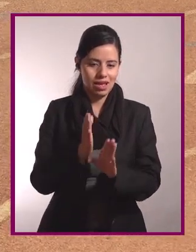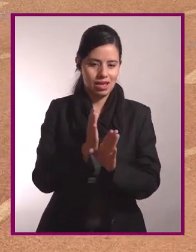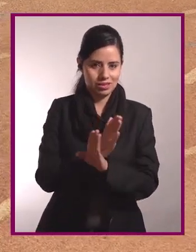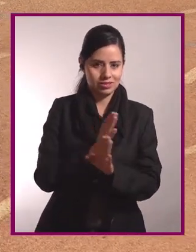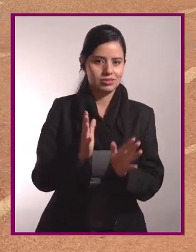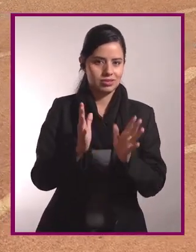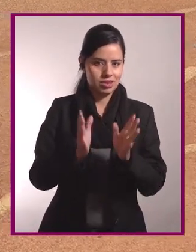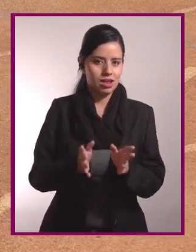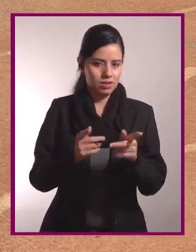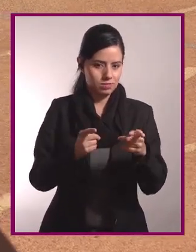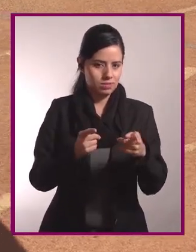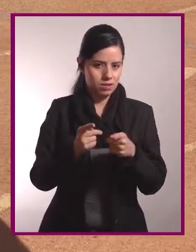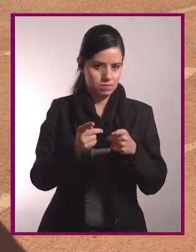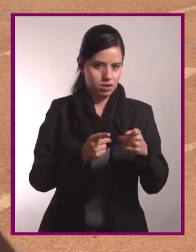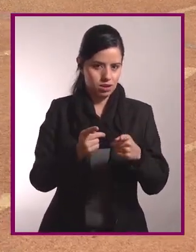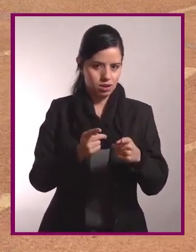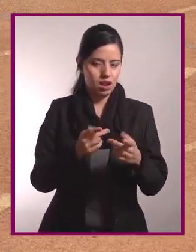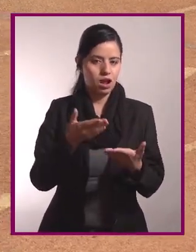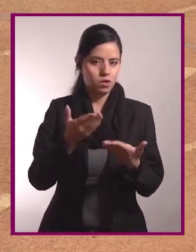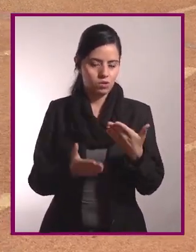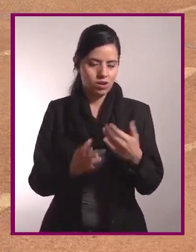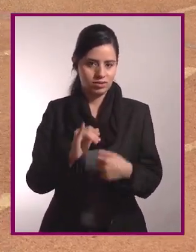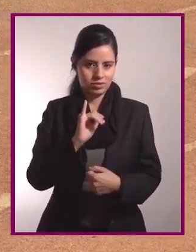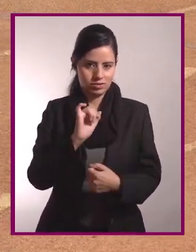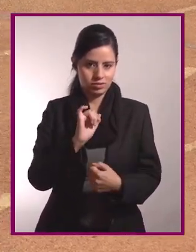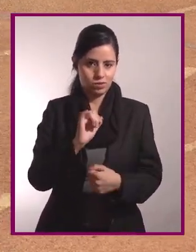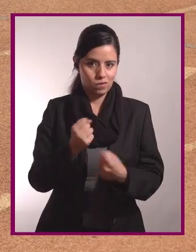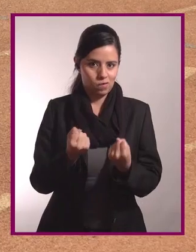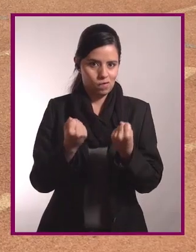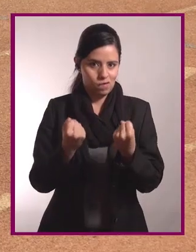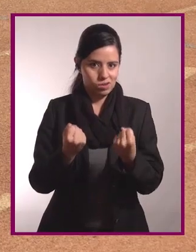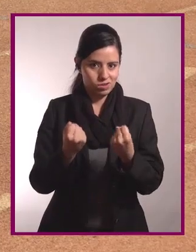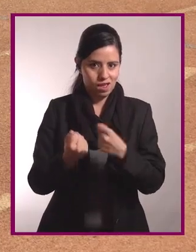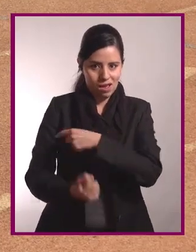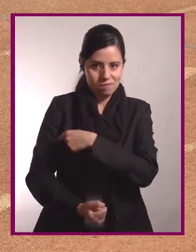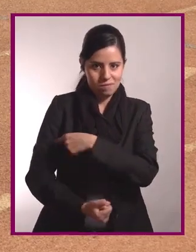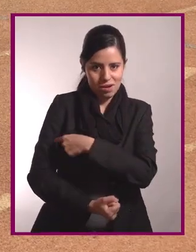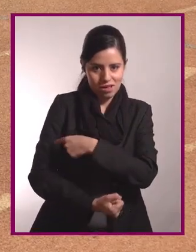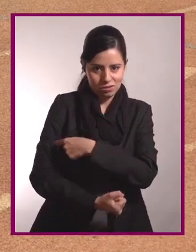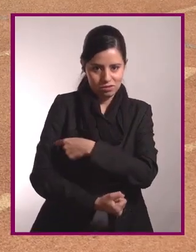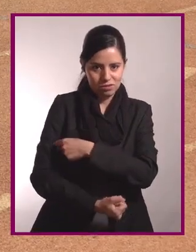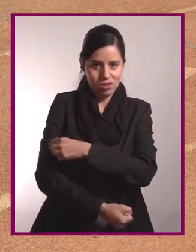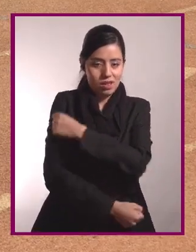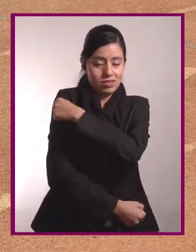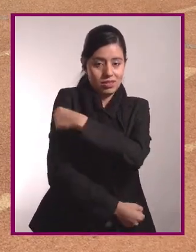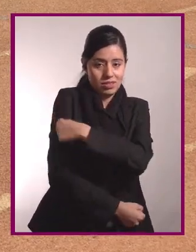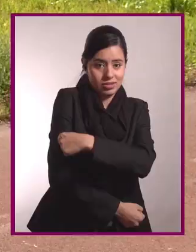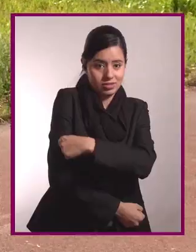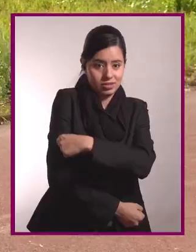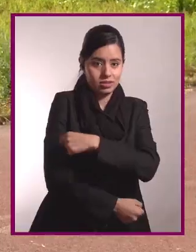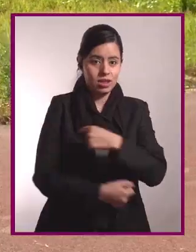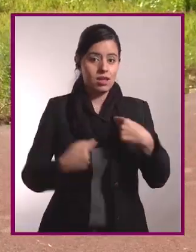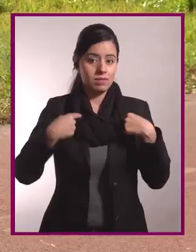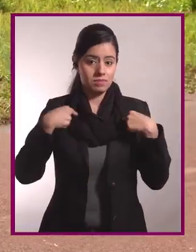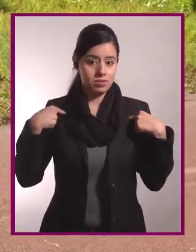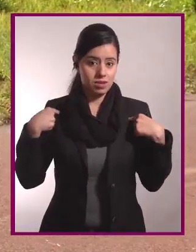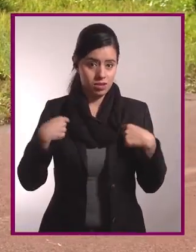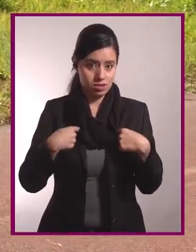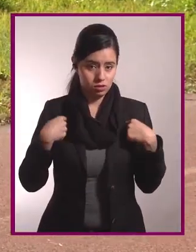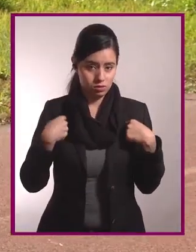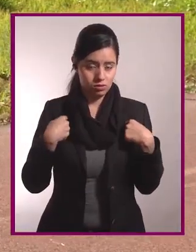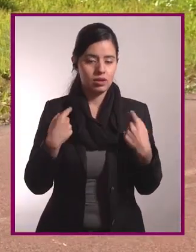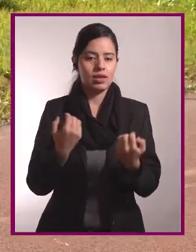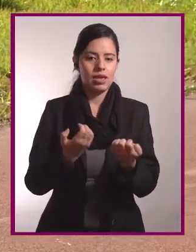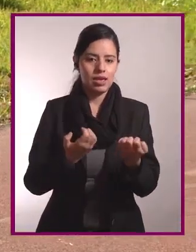Bueno, continuando con nuestra rutina de hoy, después del calentamiento, iremos a trabajar un poco de fuerza. Fuerza de brazo,